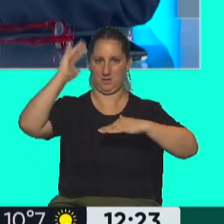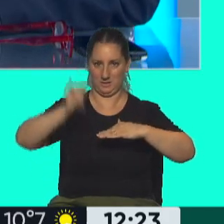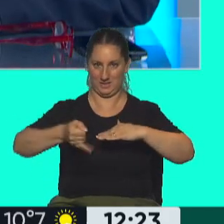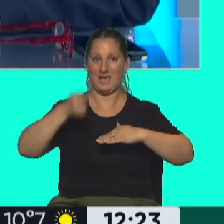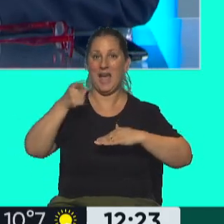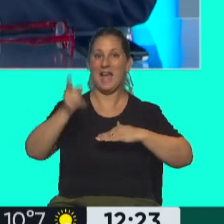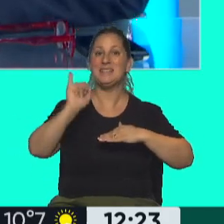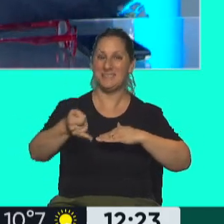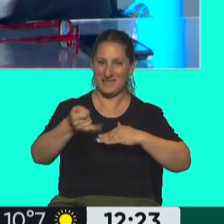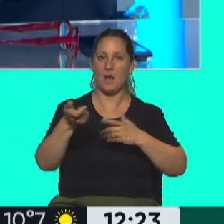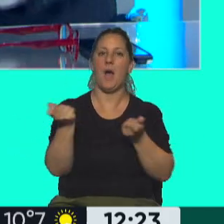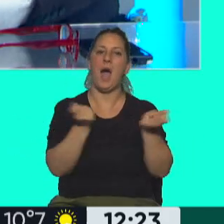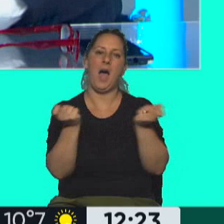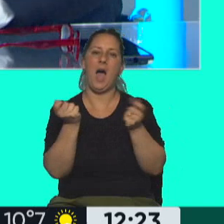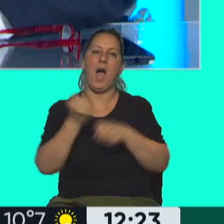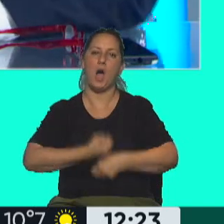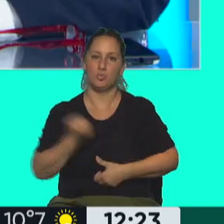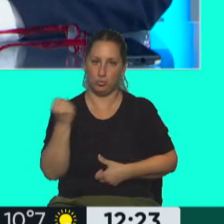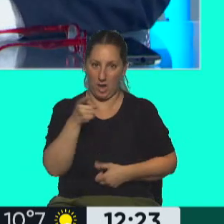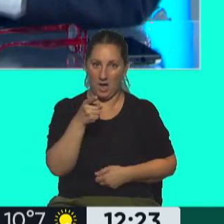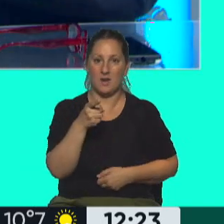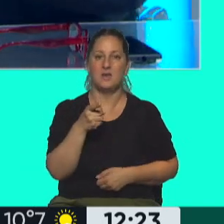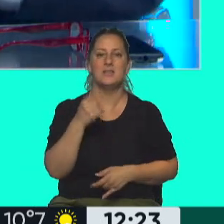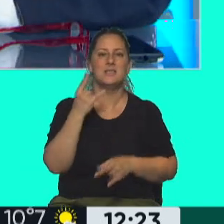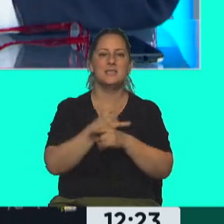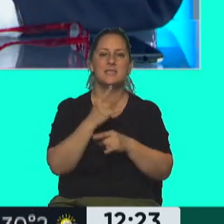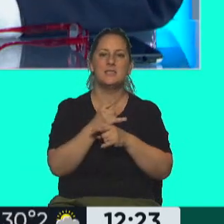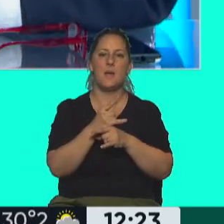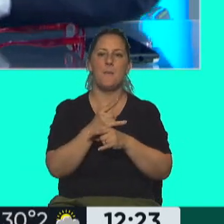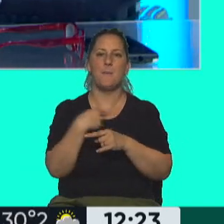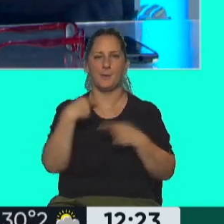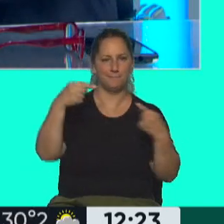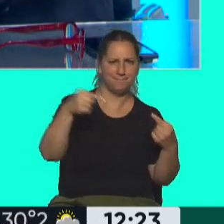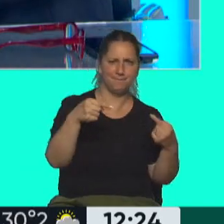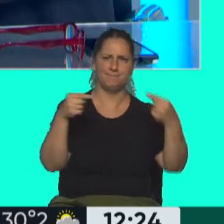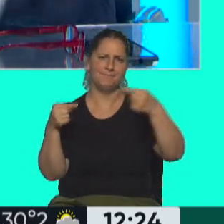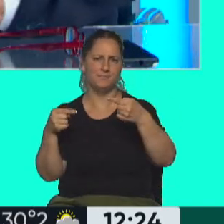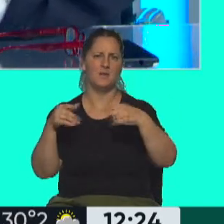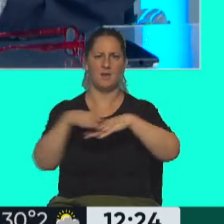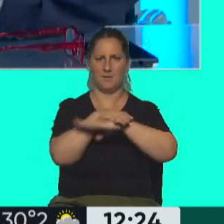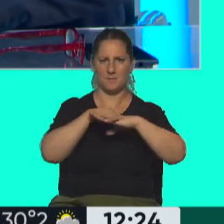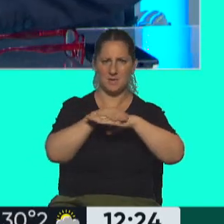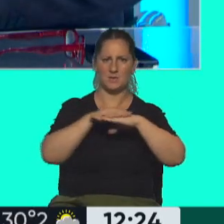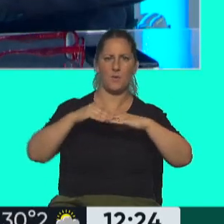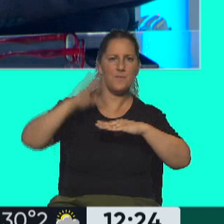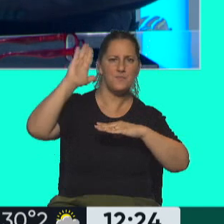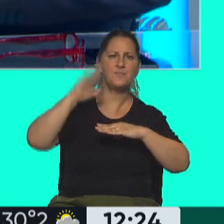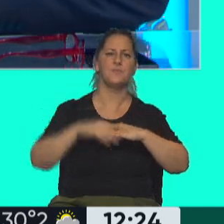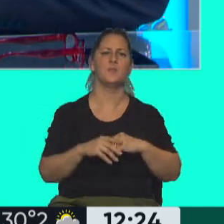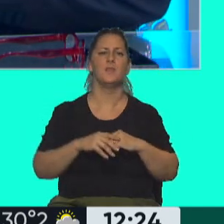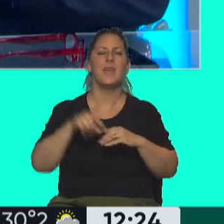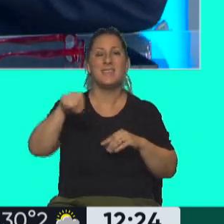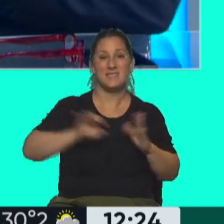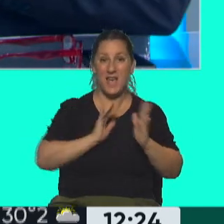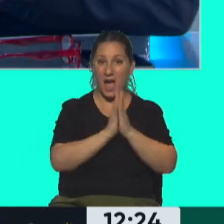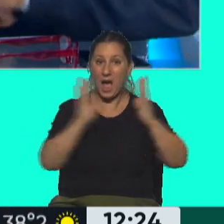mínimo no imponente. Claro, ahí sí se ajusta. Sí, que tenemos siempre el tema de Correcto. Contradición entre piso del impuesto... Las revisiones que se estuvieron haciendo durante